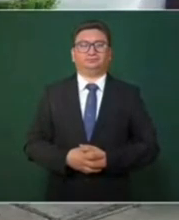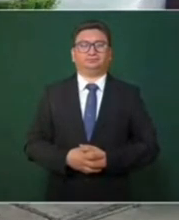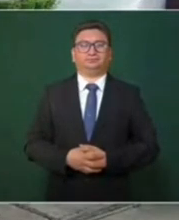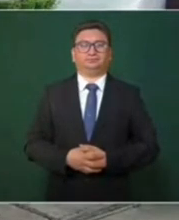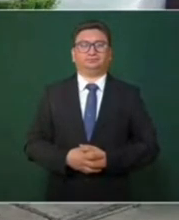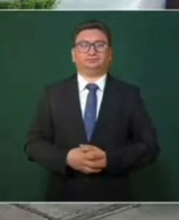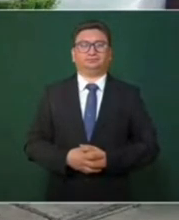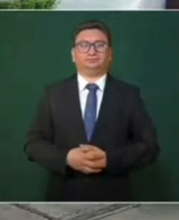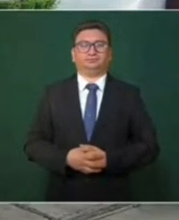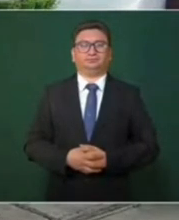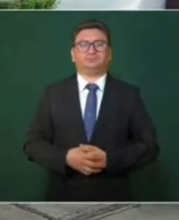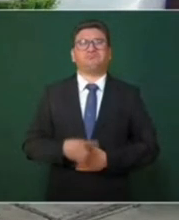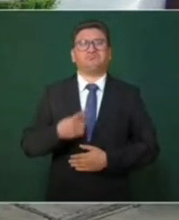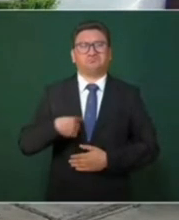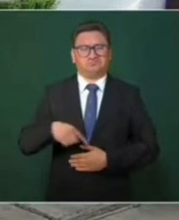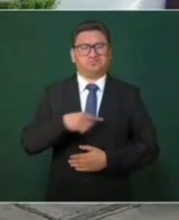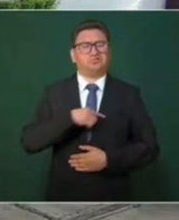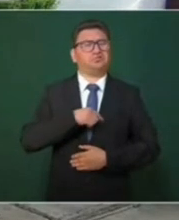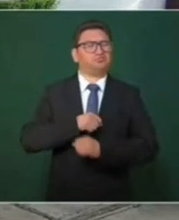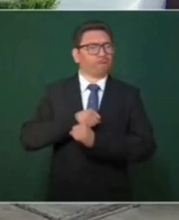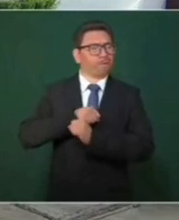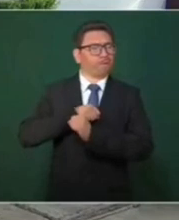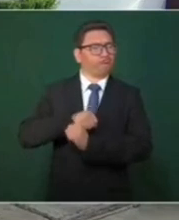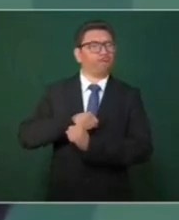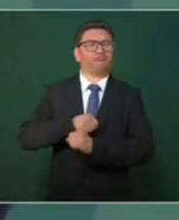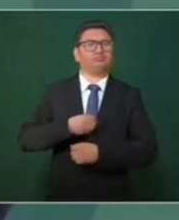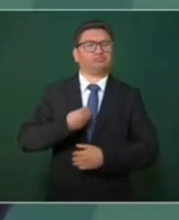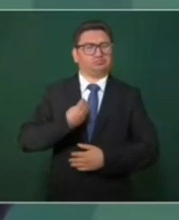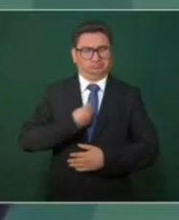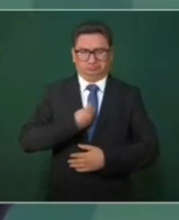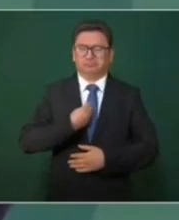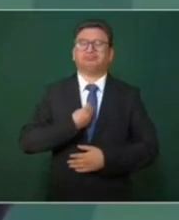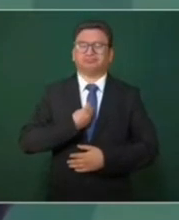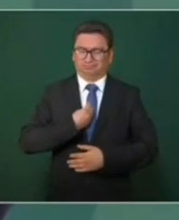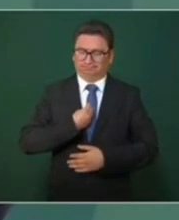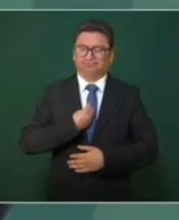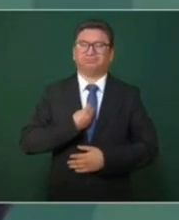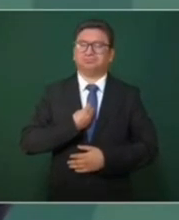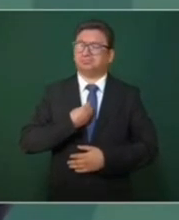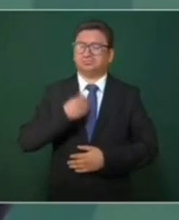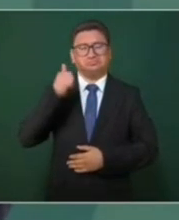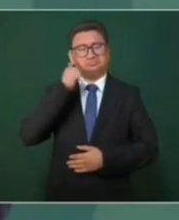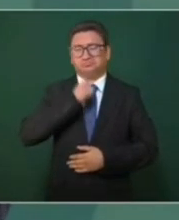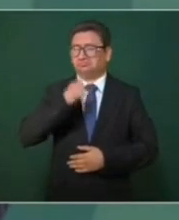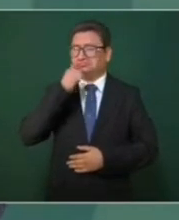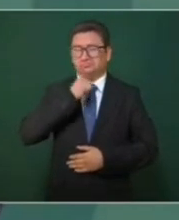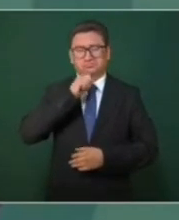a resistir, vamos a aguantar, como siempre.